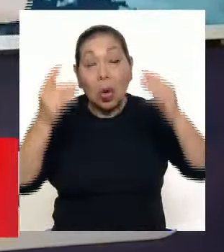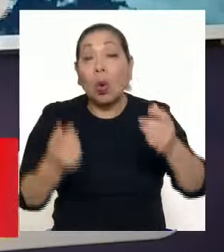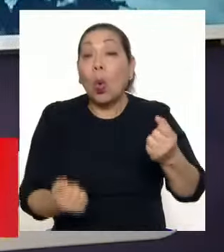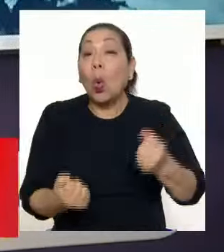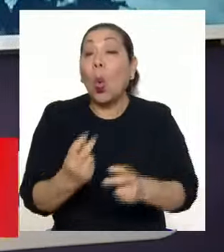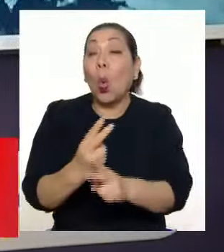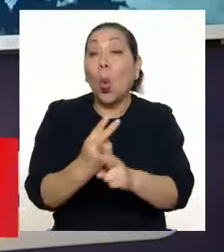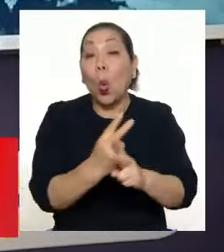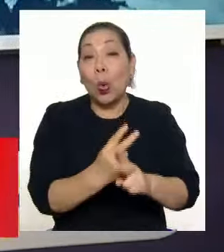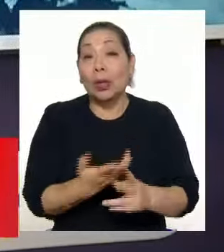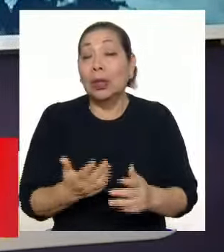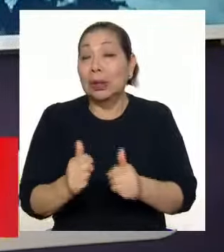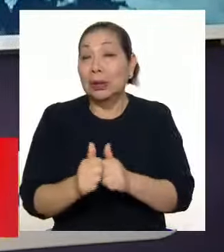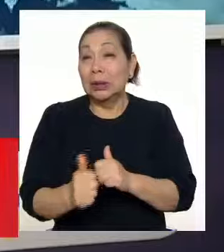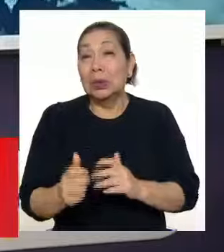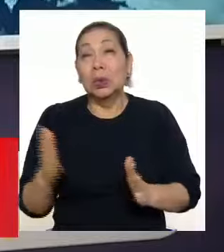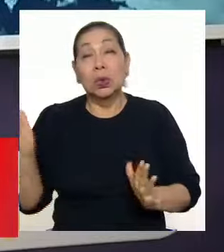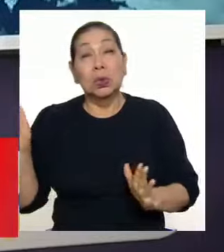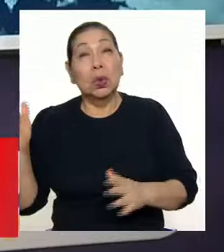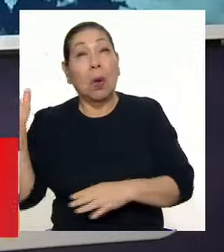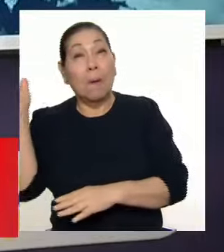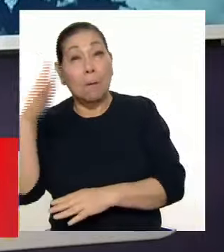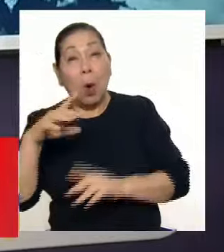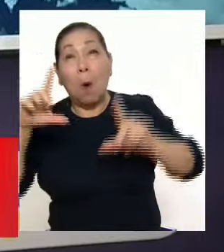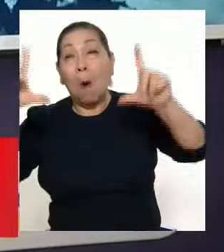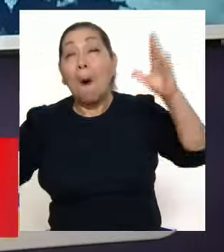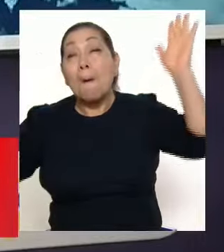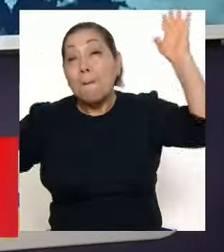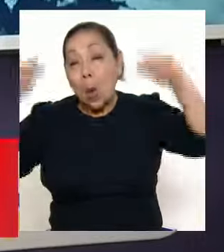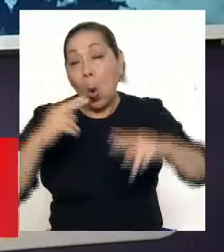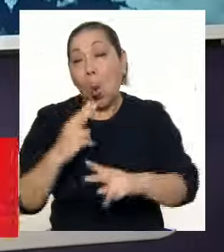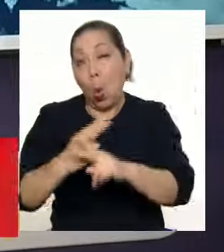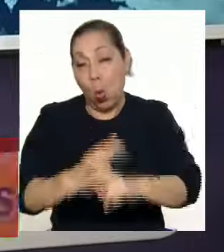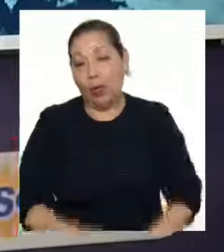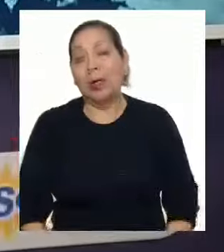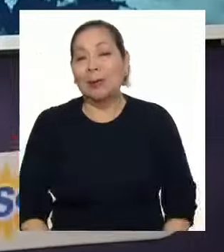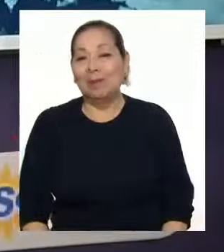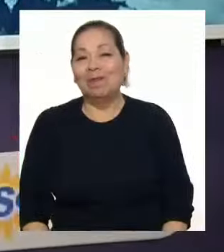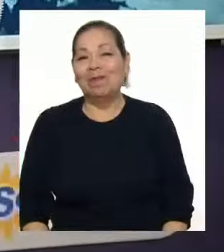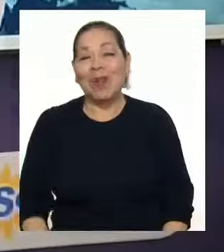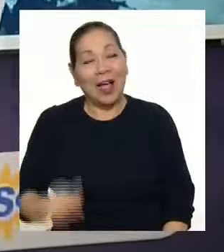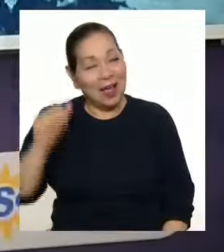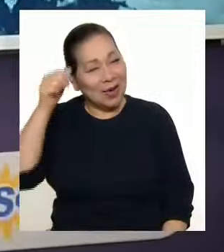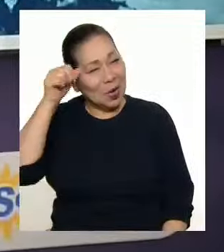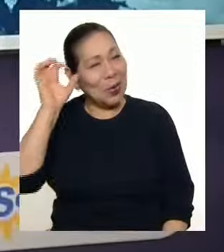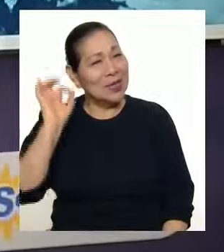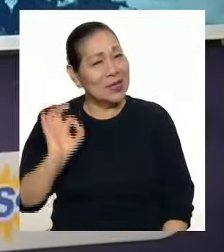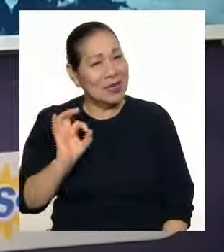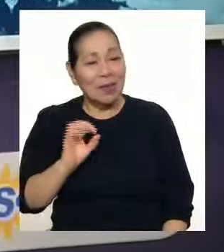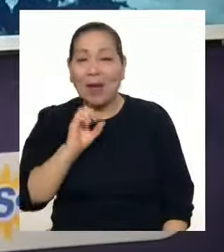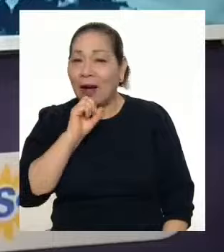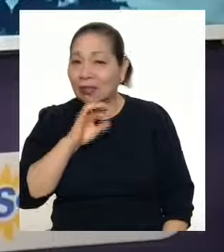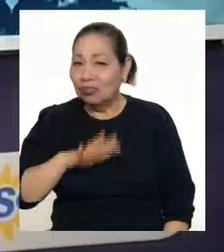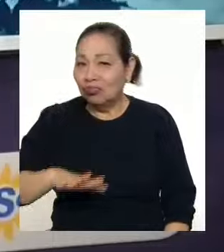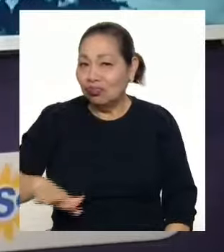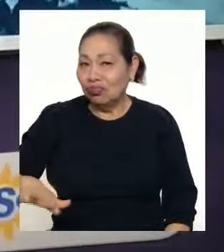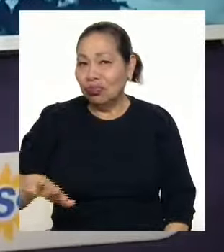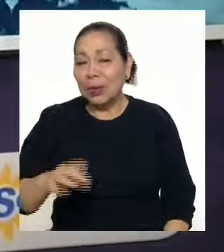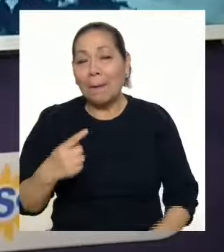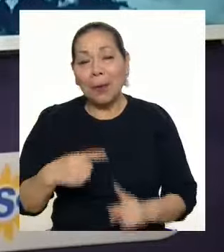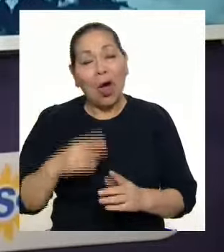manejar con precaución y alejarse de árboles, poses o paneles que pudieran caer. Así que mis amigos recuerden que siempre el Cenami brinda información